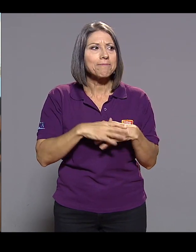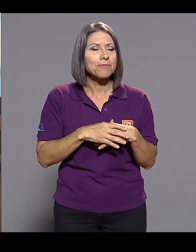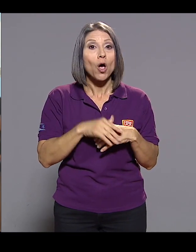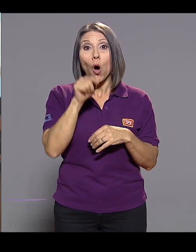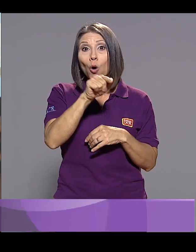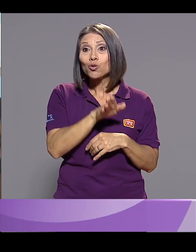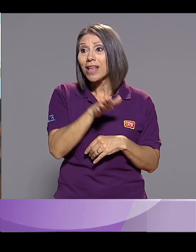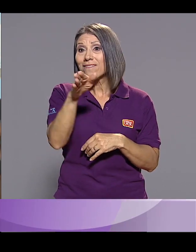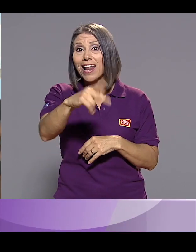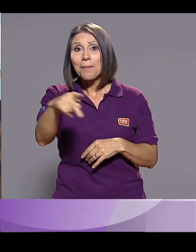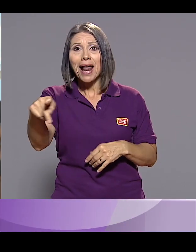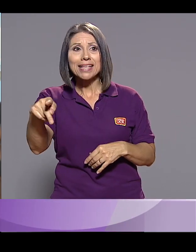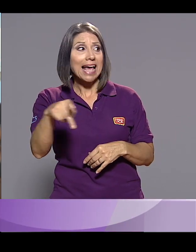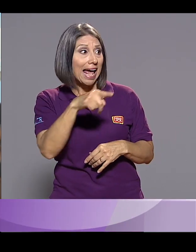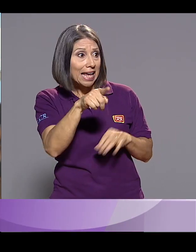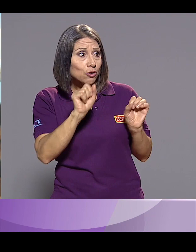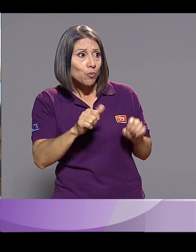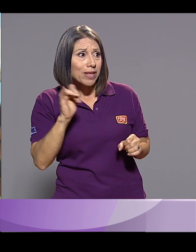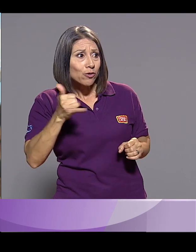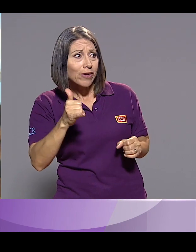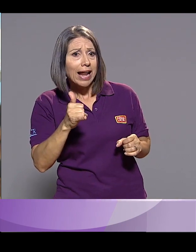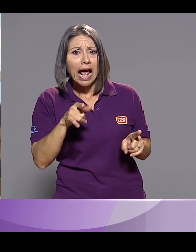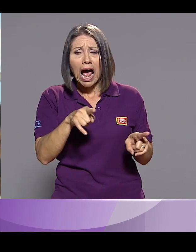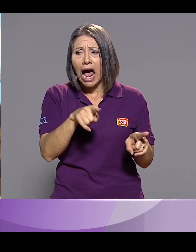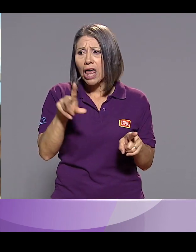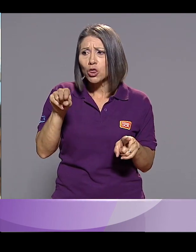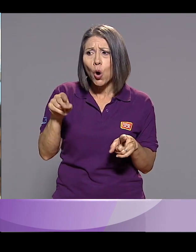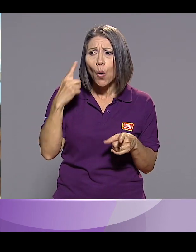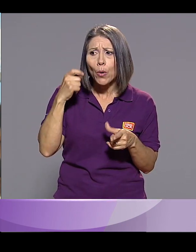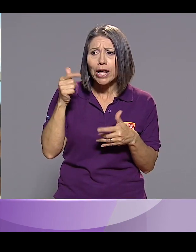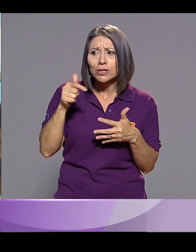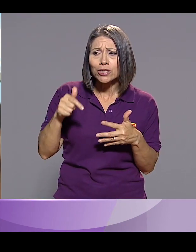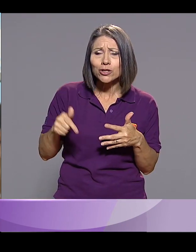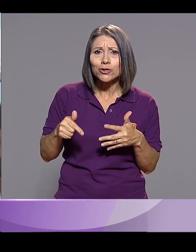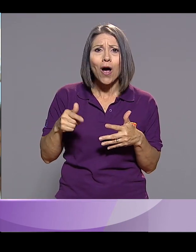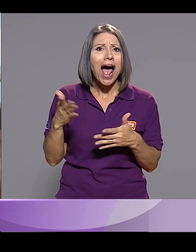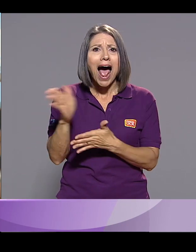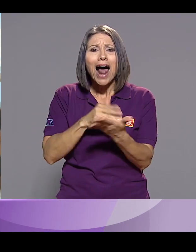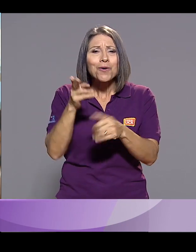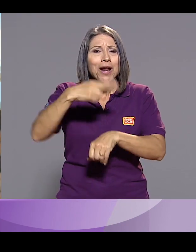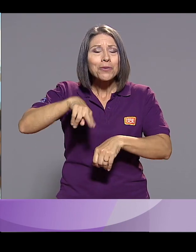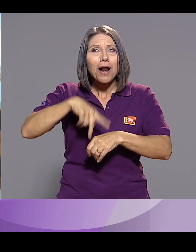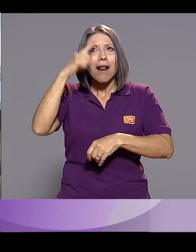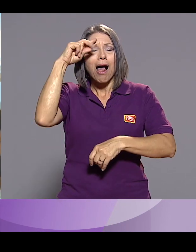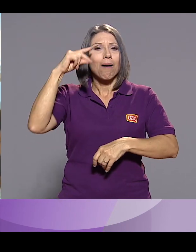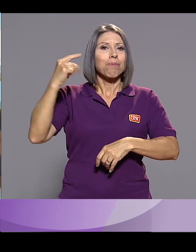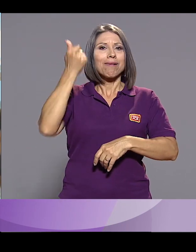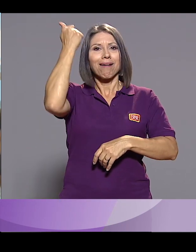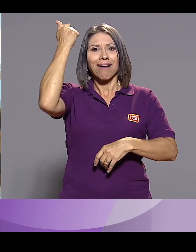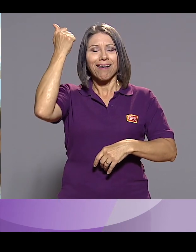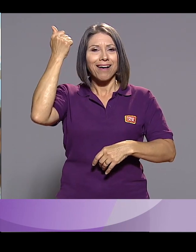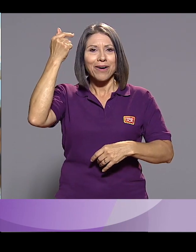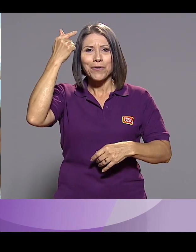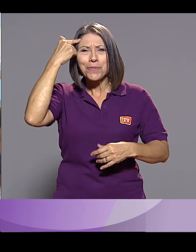a una playa usted piensa bueno tal vez ellos podrían surfear no pero por ahí y ya usted lo hace como mecánico,